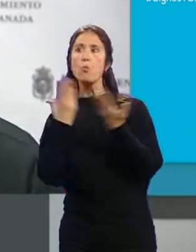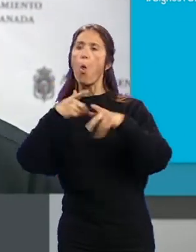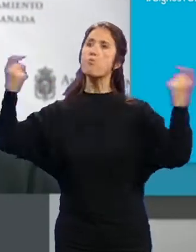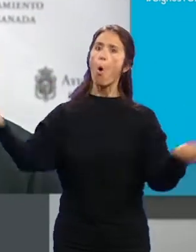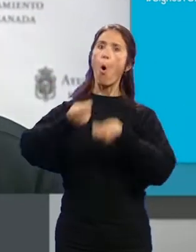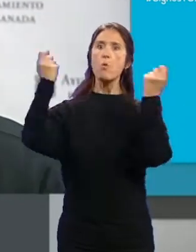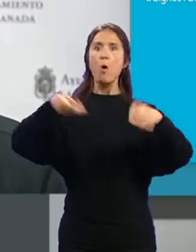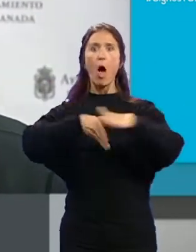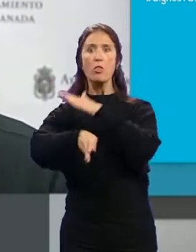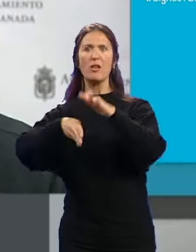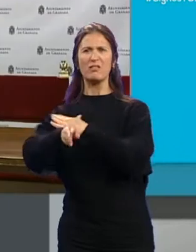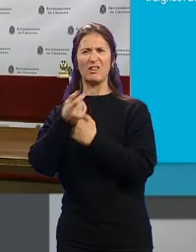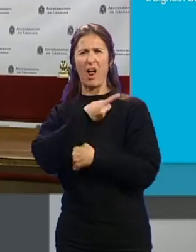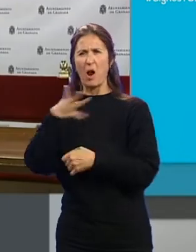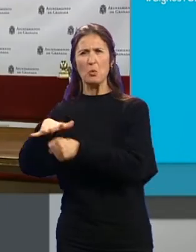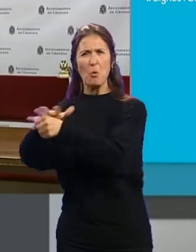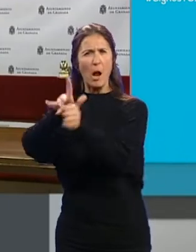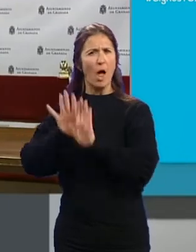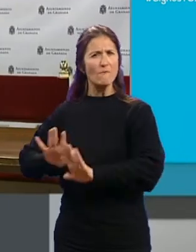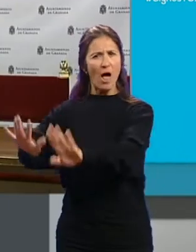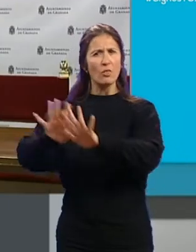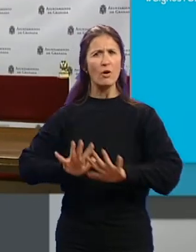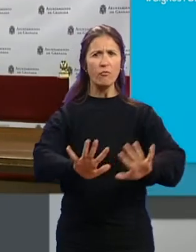y tenga barrios totalmente abandonados.